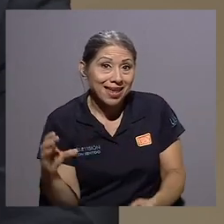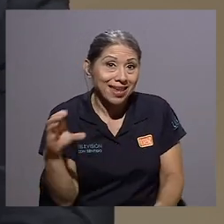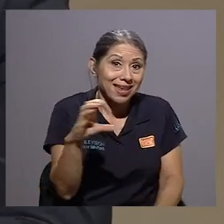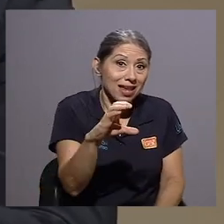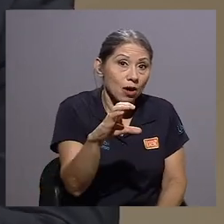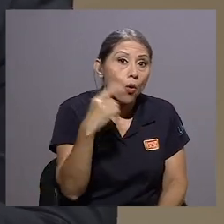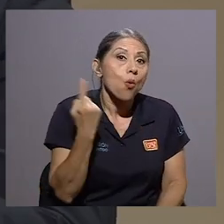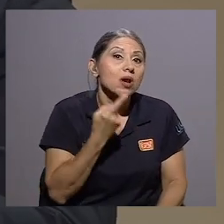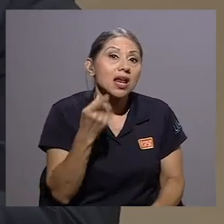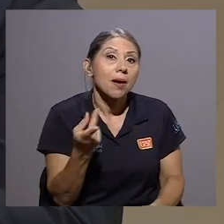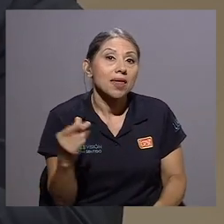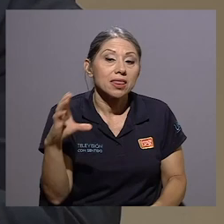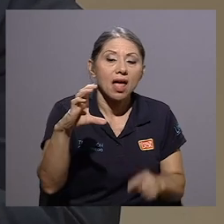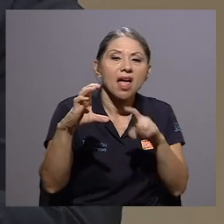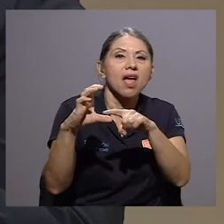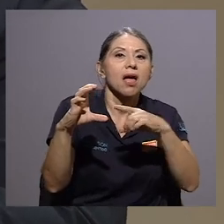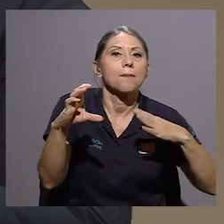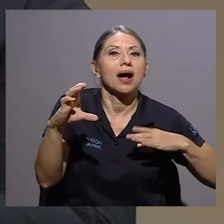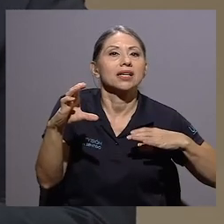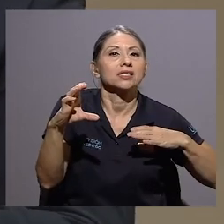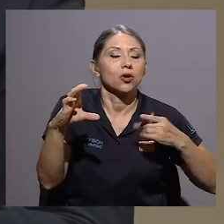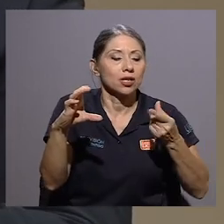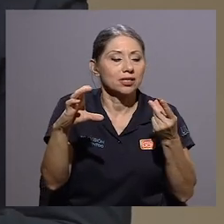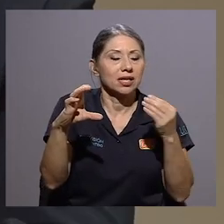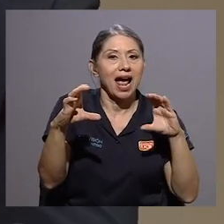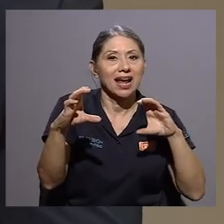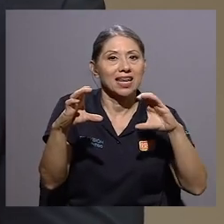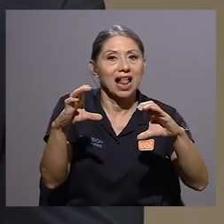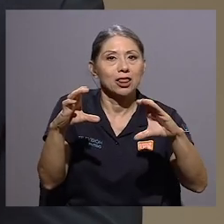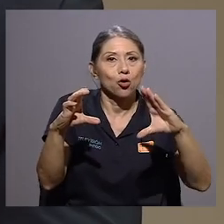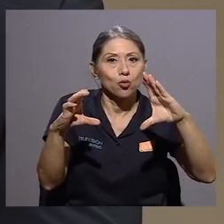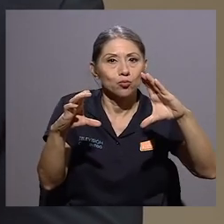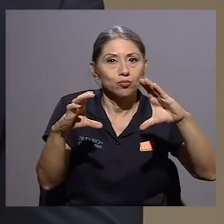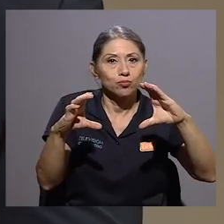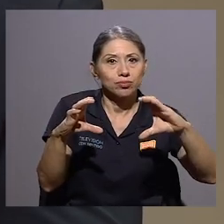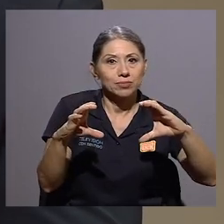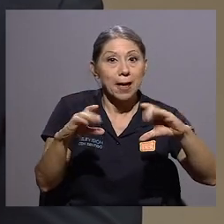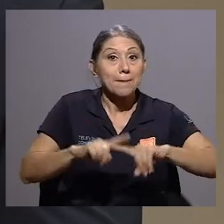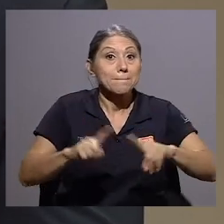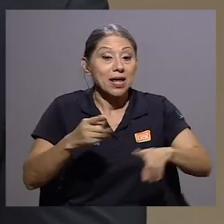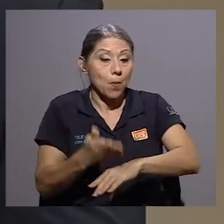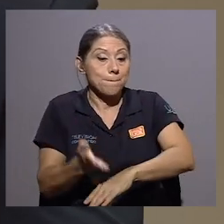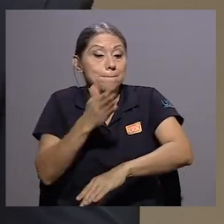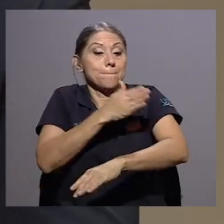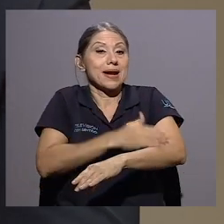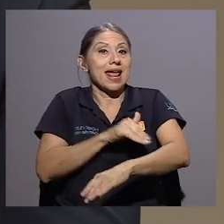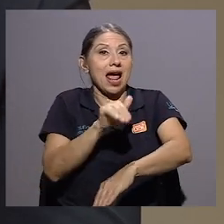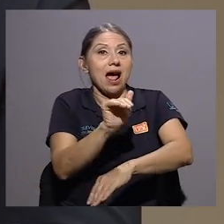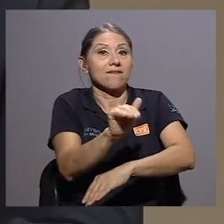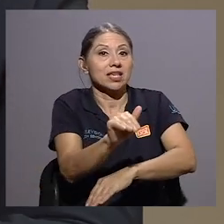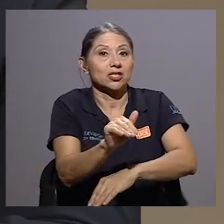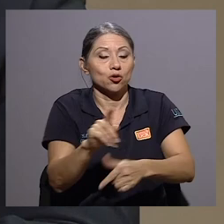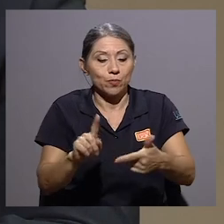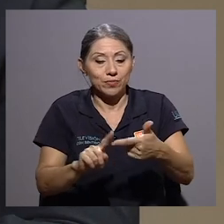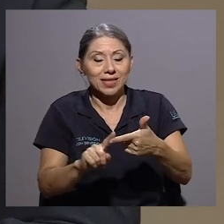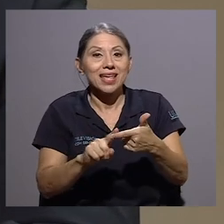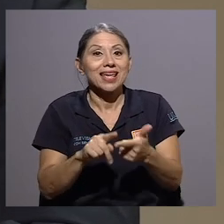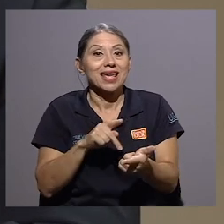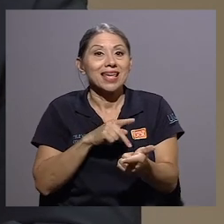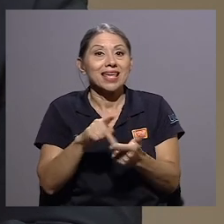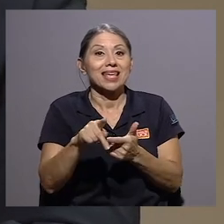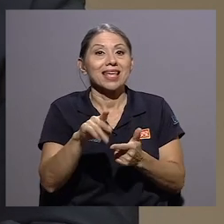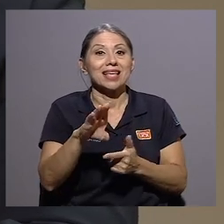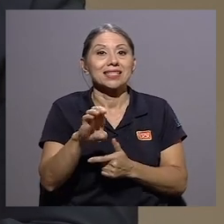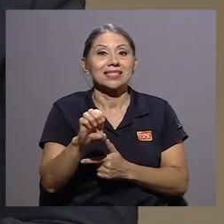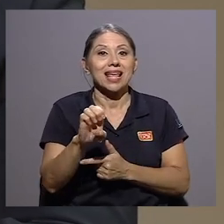recibe es únicamente vacaciones y aguinaldo. Las indemnizaciones del preaviso y el auxilio de cesantía solo se dan